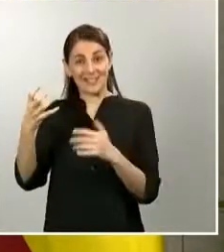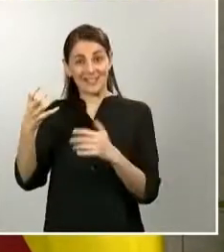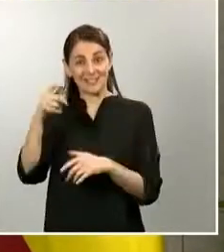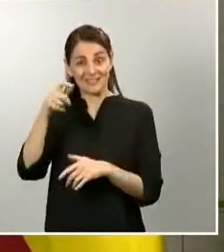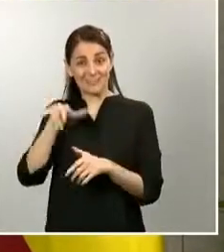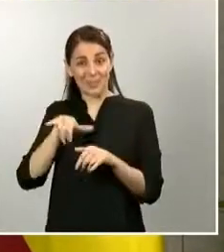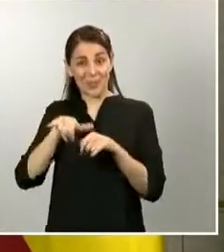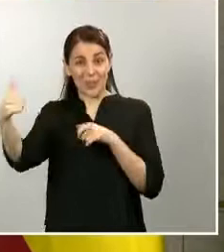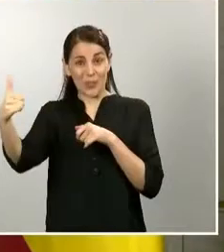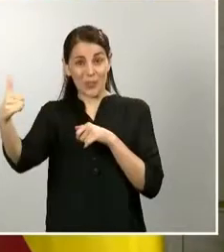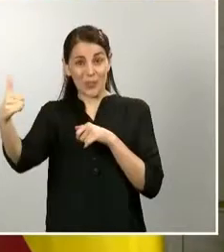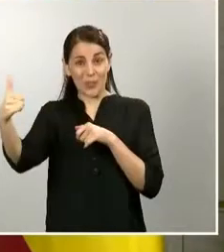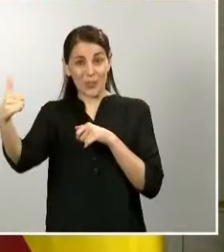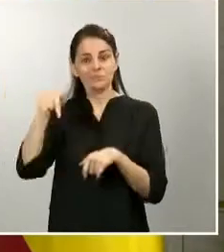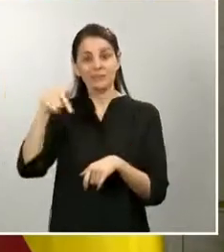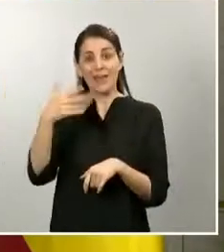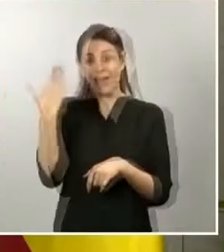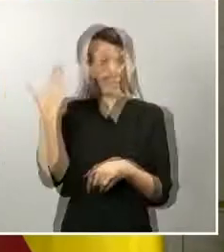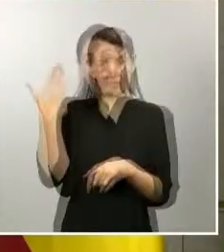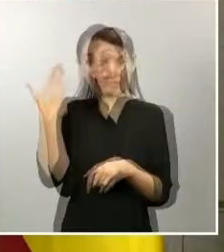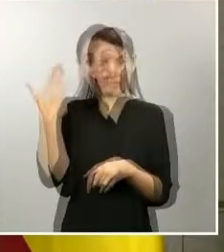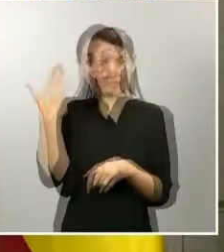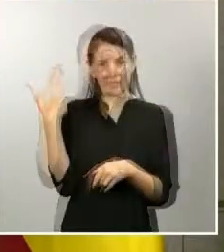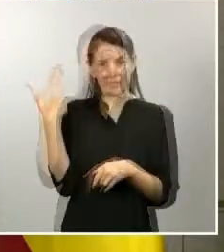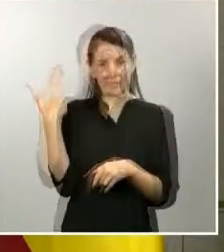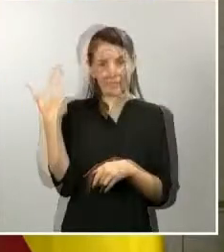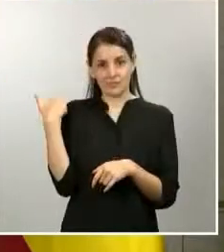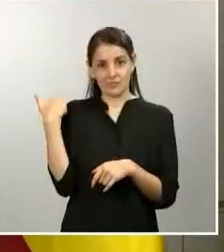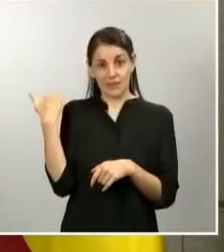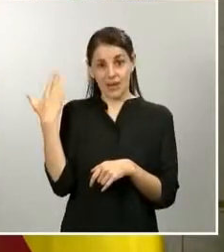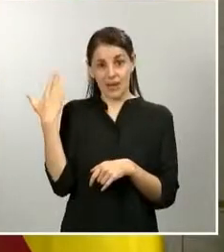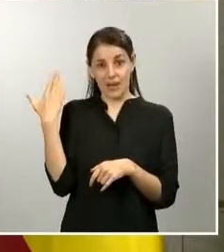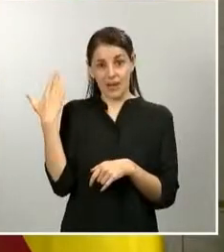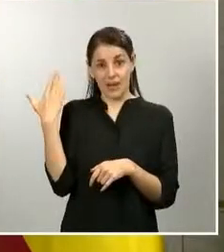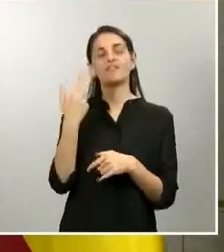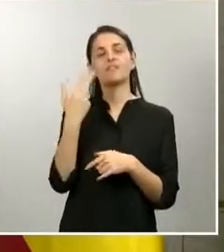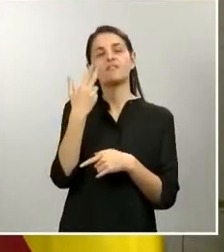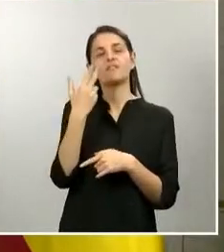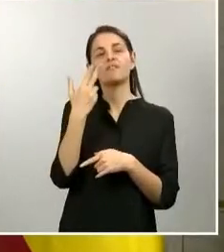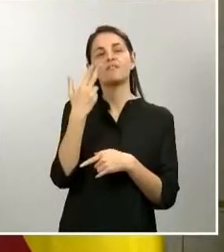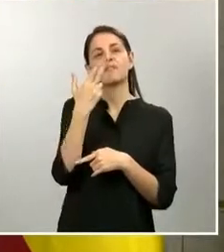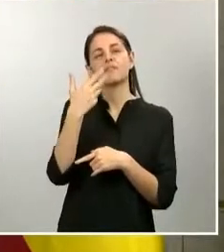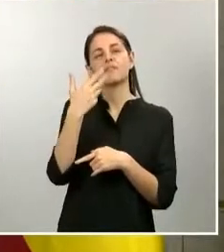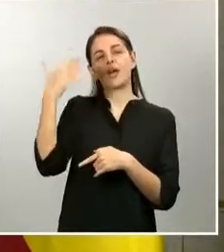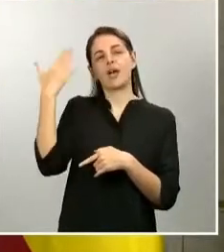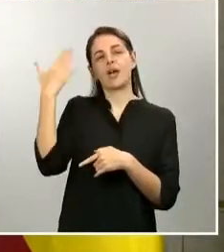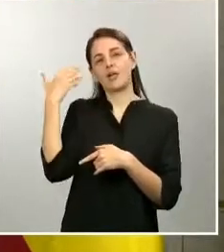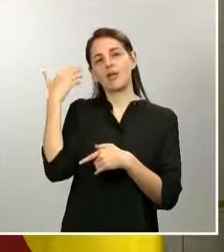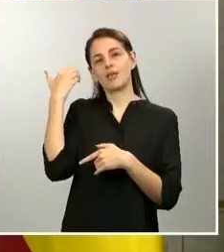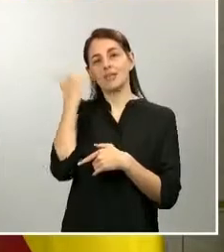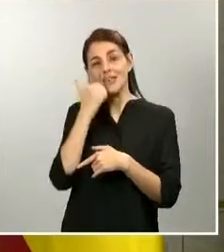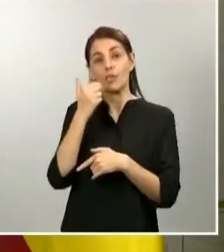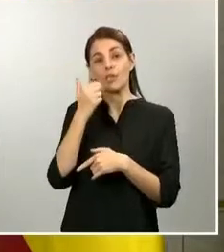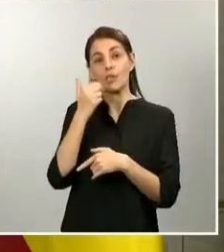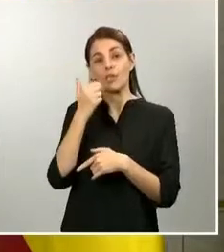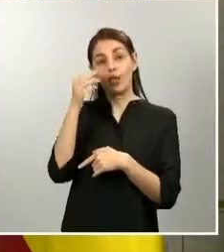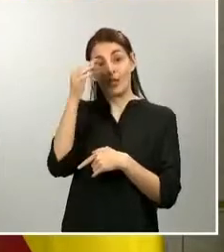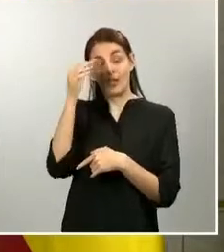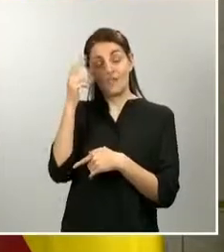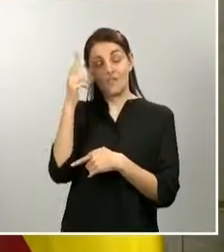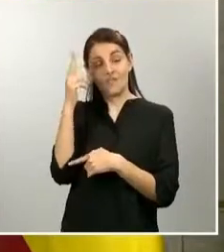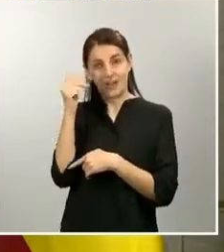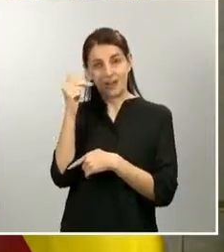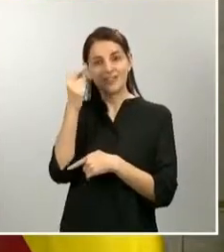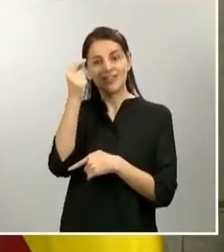mientras que ayer, os perdón, entre los tres días, viernes, sábado y domingo, ha habido un total de 893, un 95